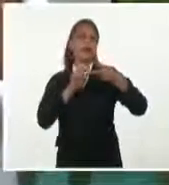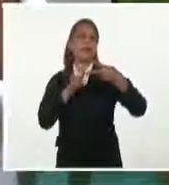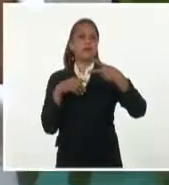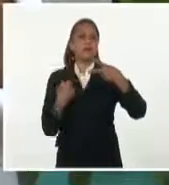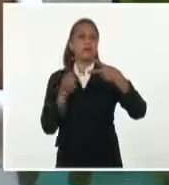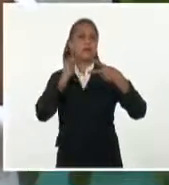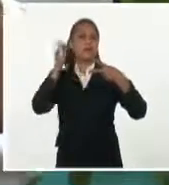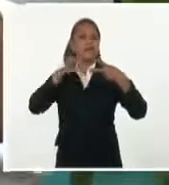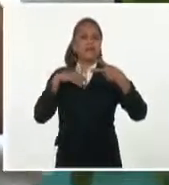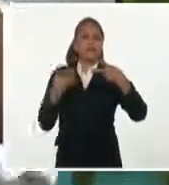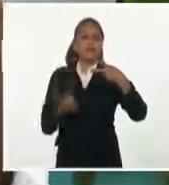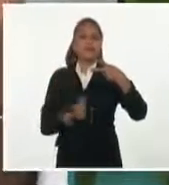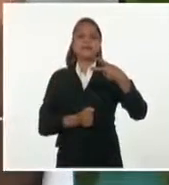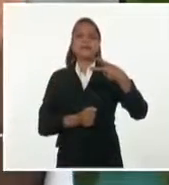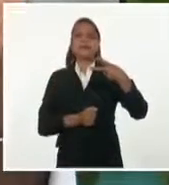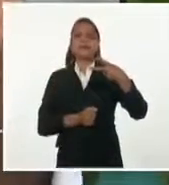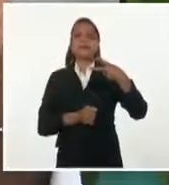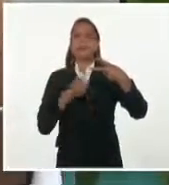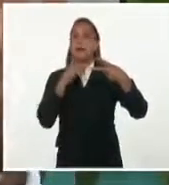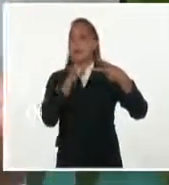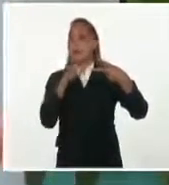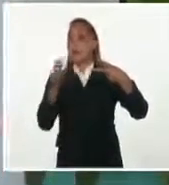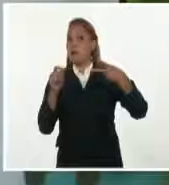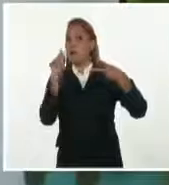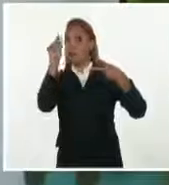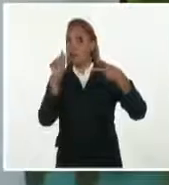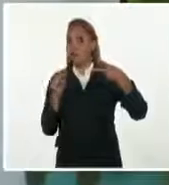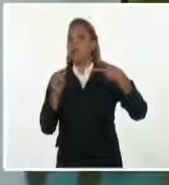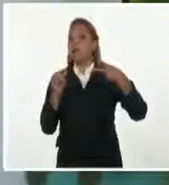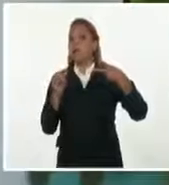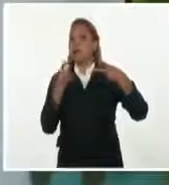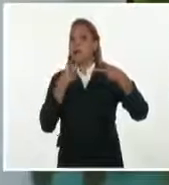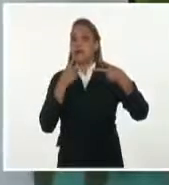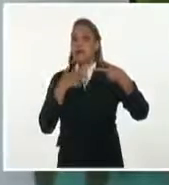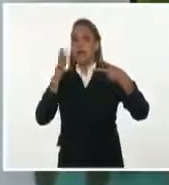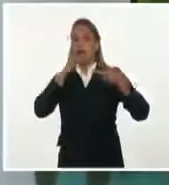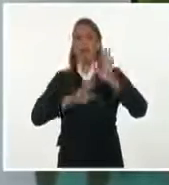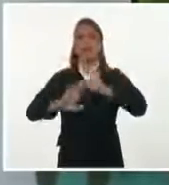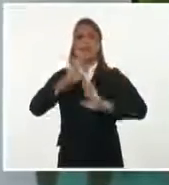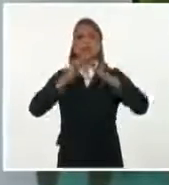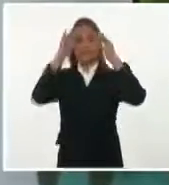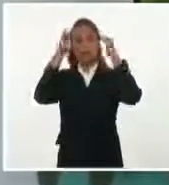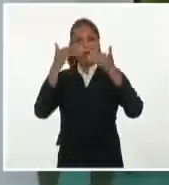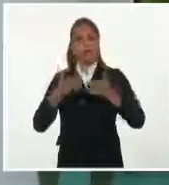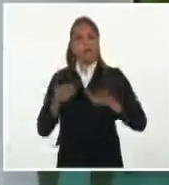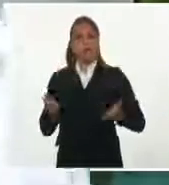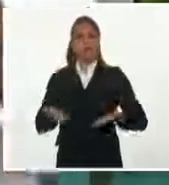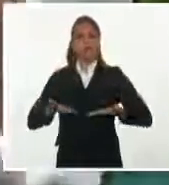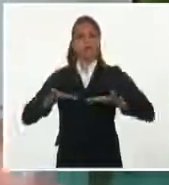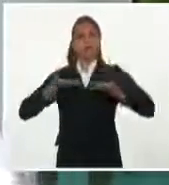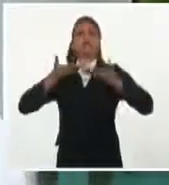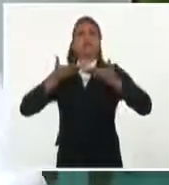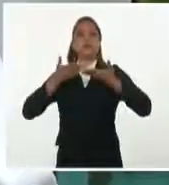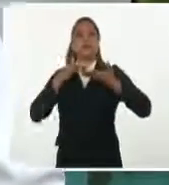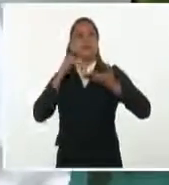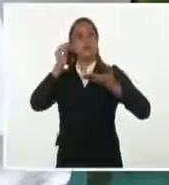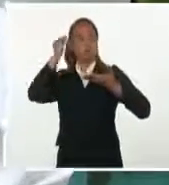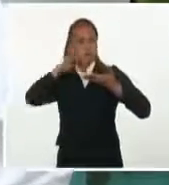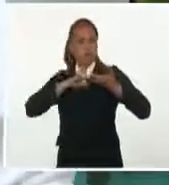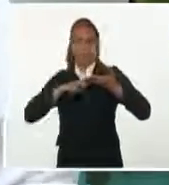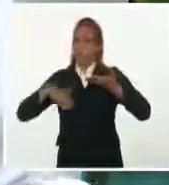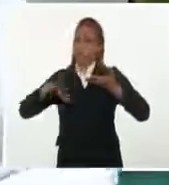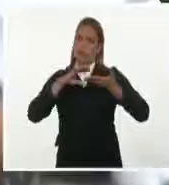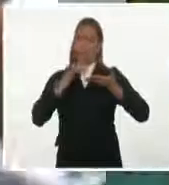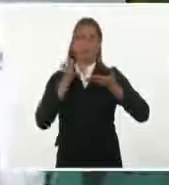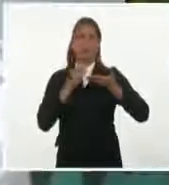cosa que tienen que demostrar es que vacunar a un paciente, el paciente produce anticuerpos, en una determinada cantidad de anticuerpos. Eso también lo tenemos que